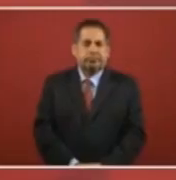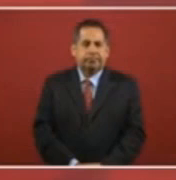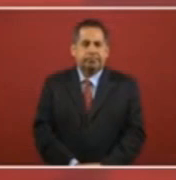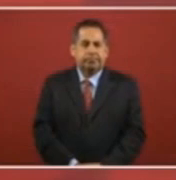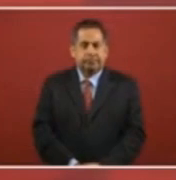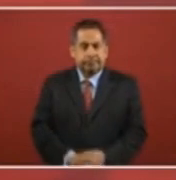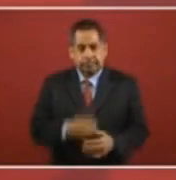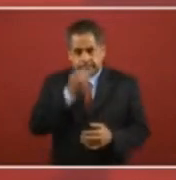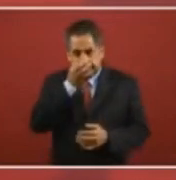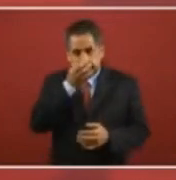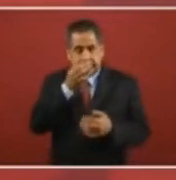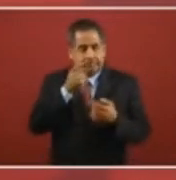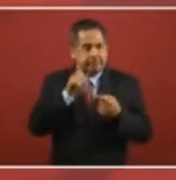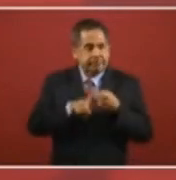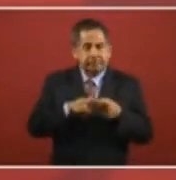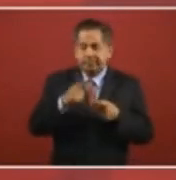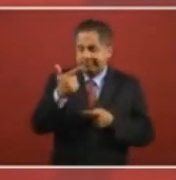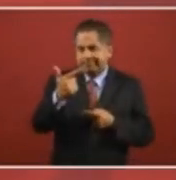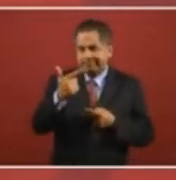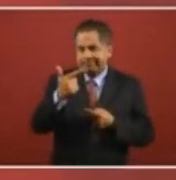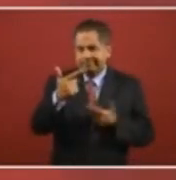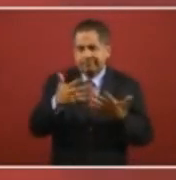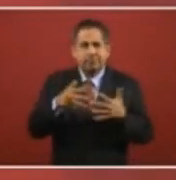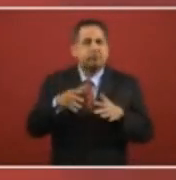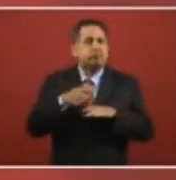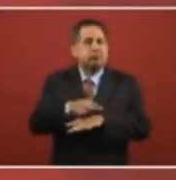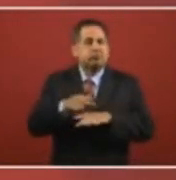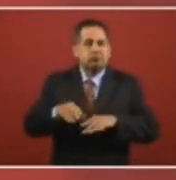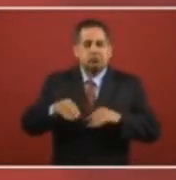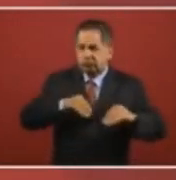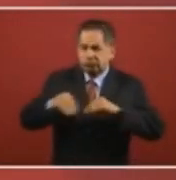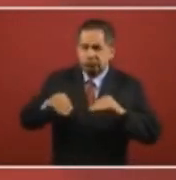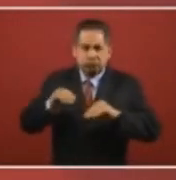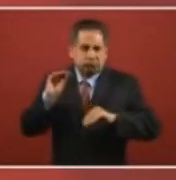únicas que hay respecto a los operativos que estamos haciendo.